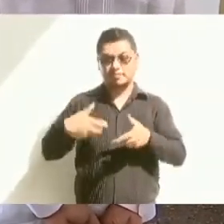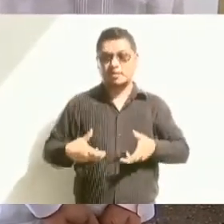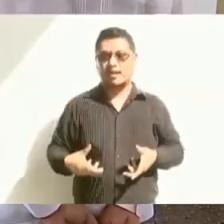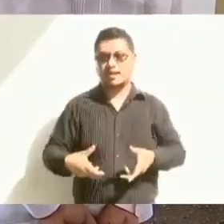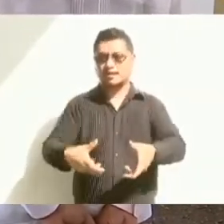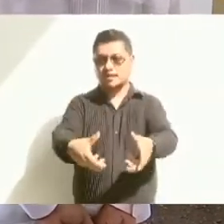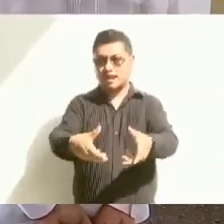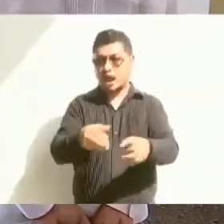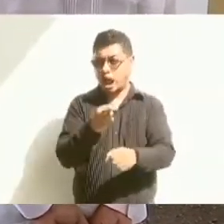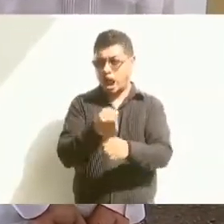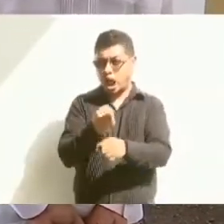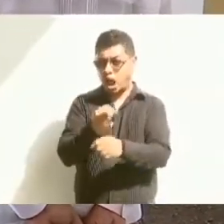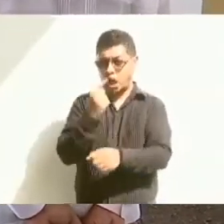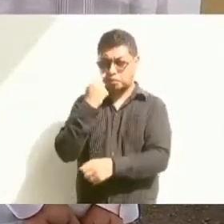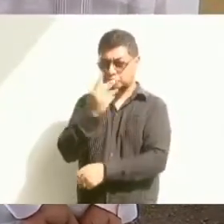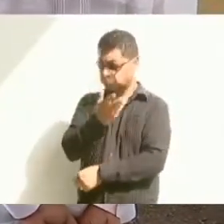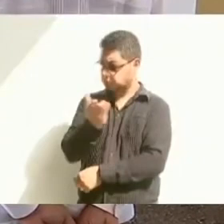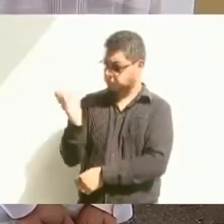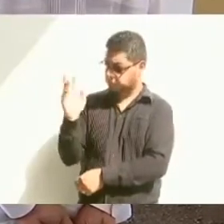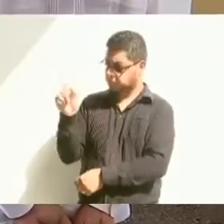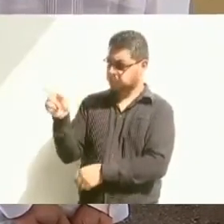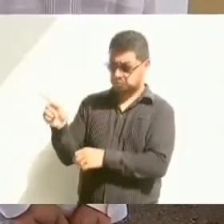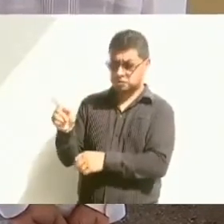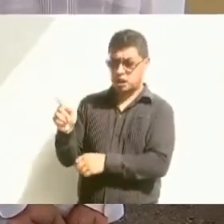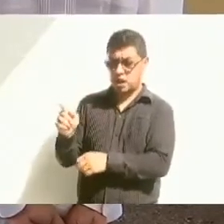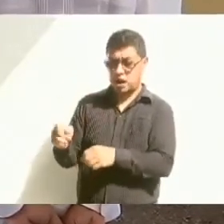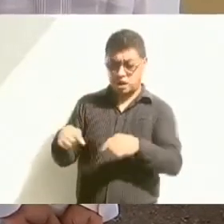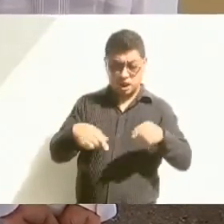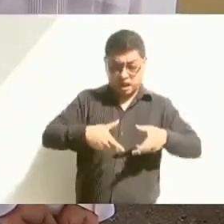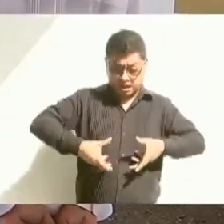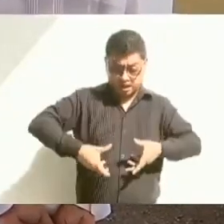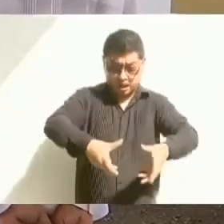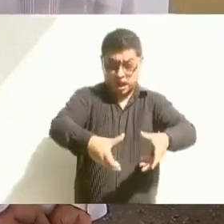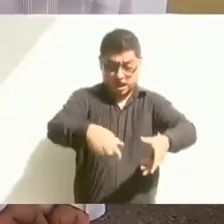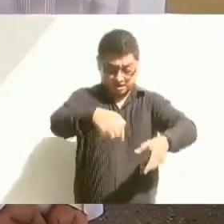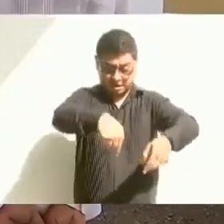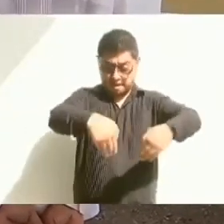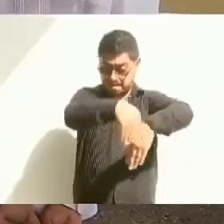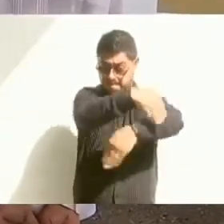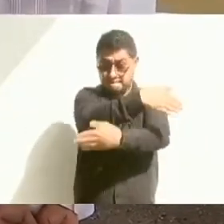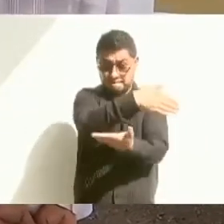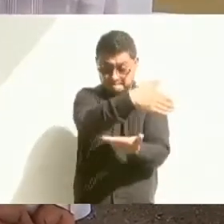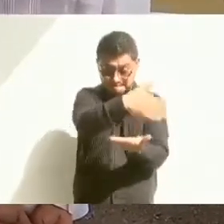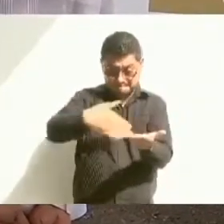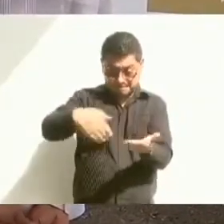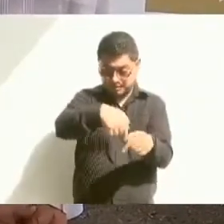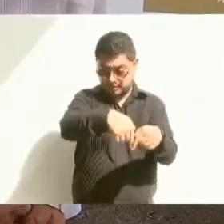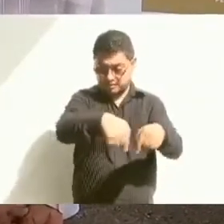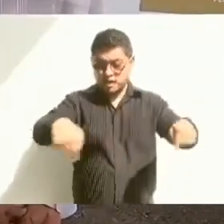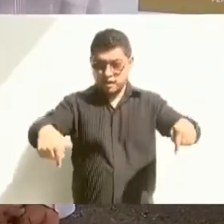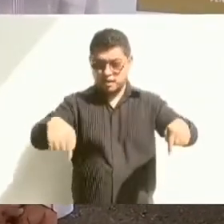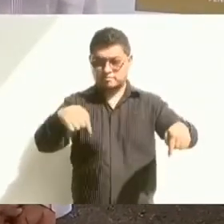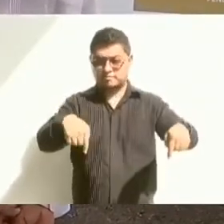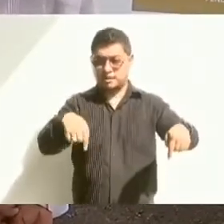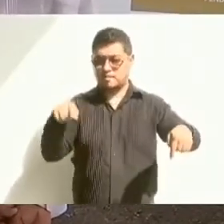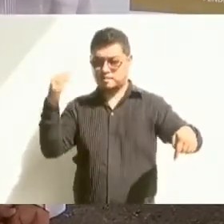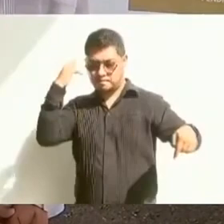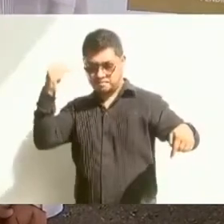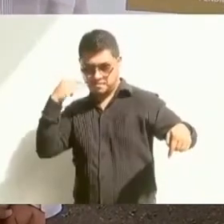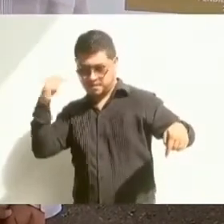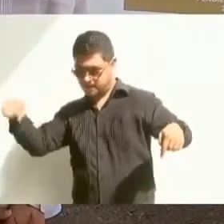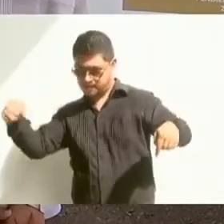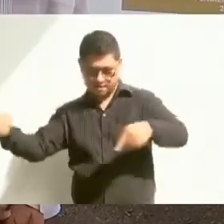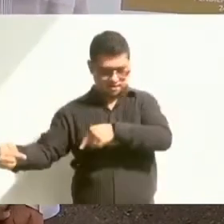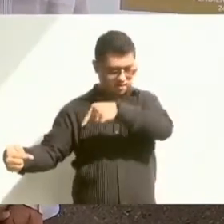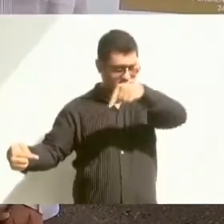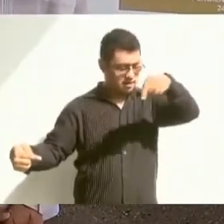que estemos allá, podrán ver que en mitad de la carretera es donde van las dos vías. Aquí empieza el tramo, desde Mérida para acá, de doble